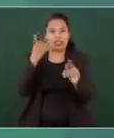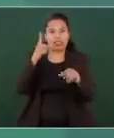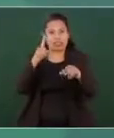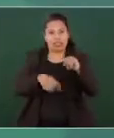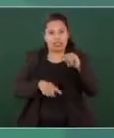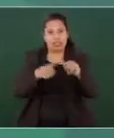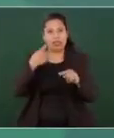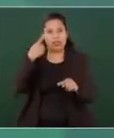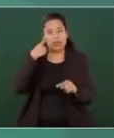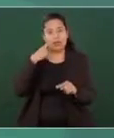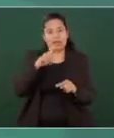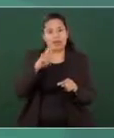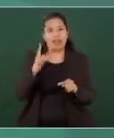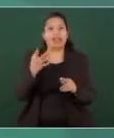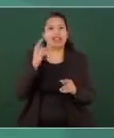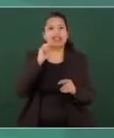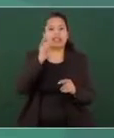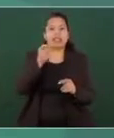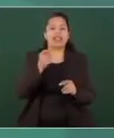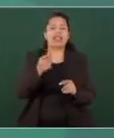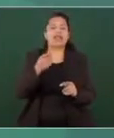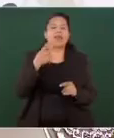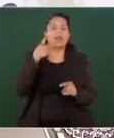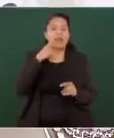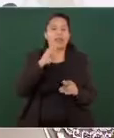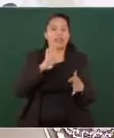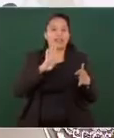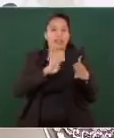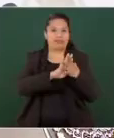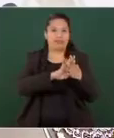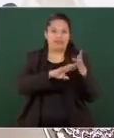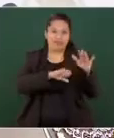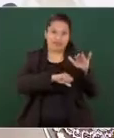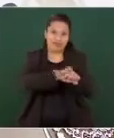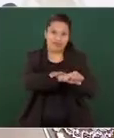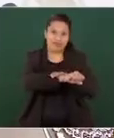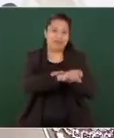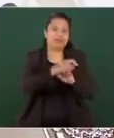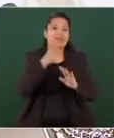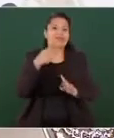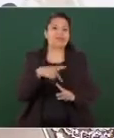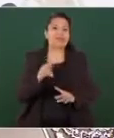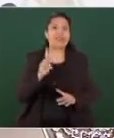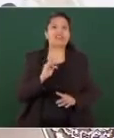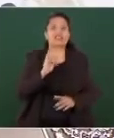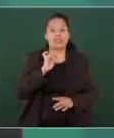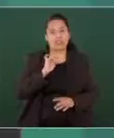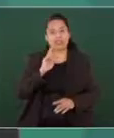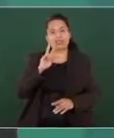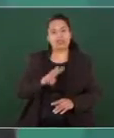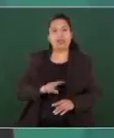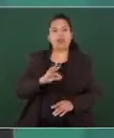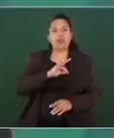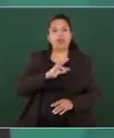prisión preventiva oficiosa, lo cual nos iba a generar muchos problemas